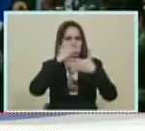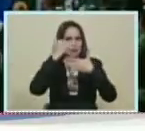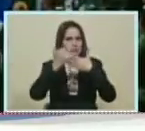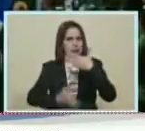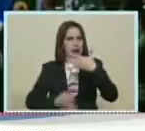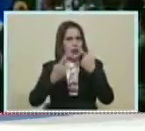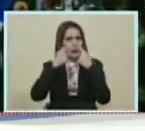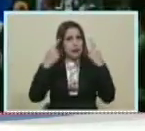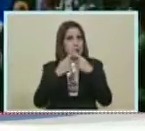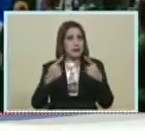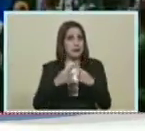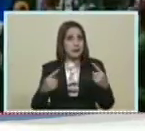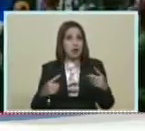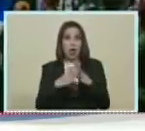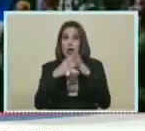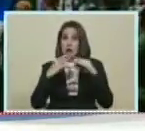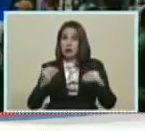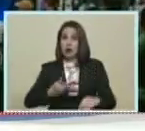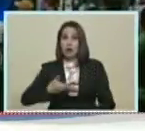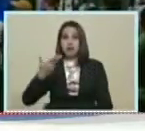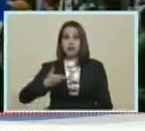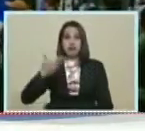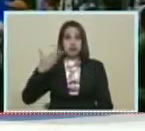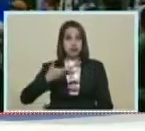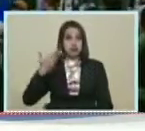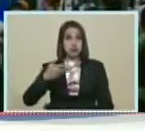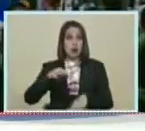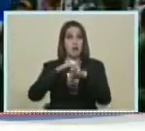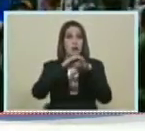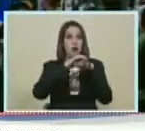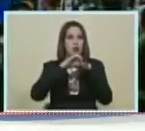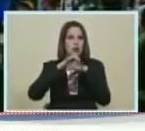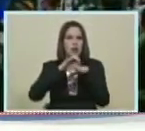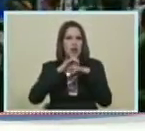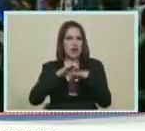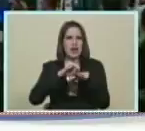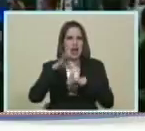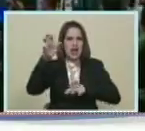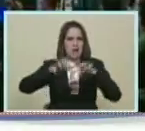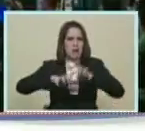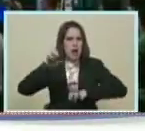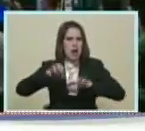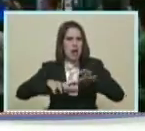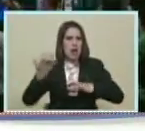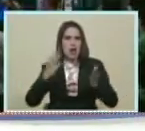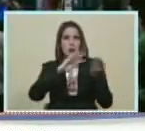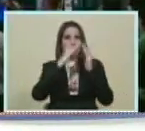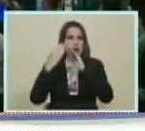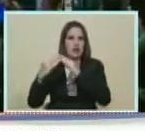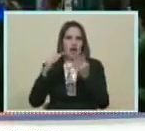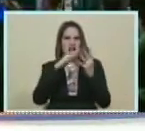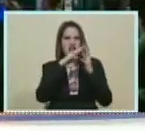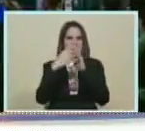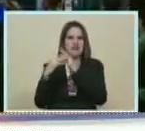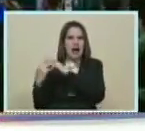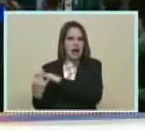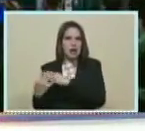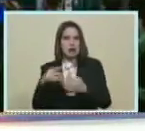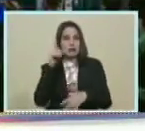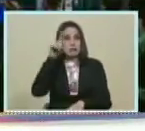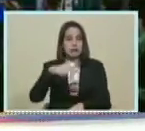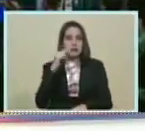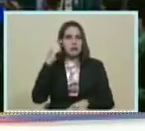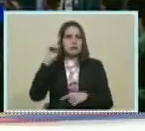Todos Importantes Para la proteína animal En el barrio En la comunidad Estamos buscando Soluciones creativas